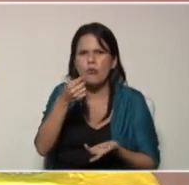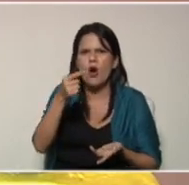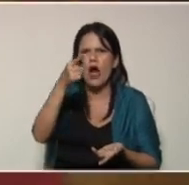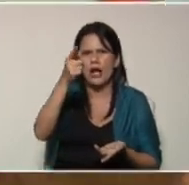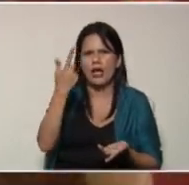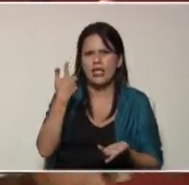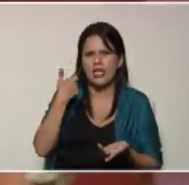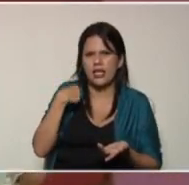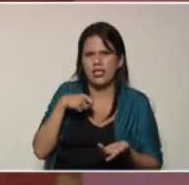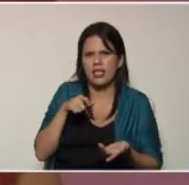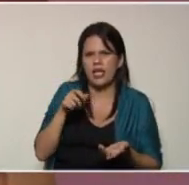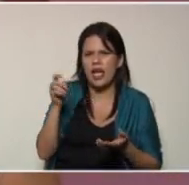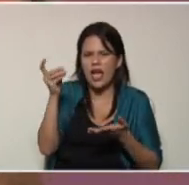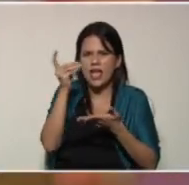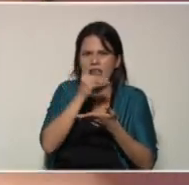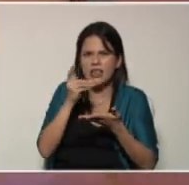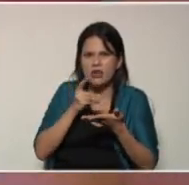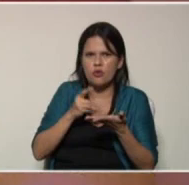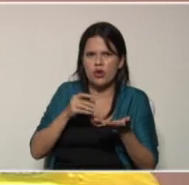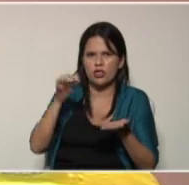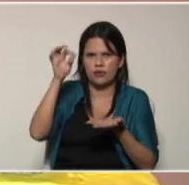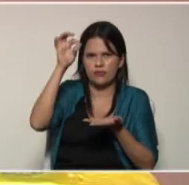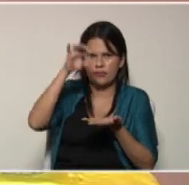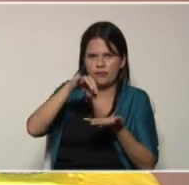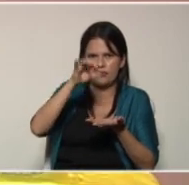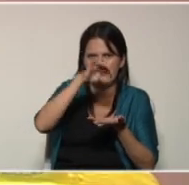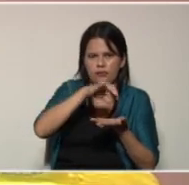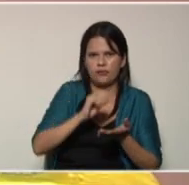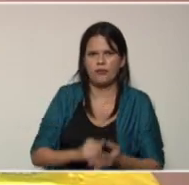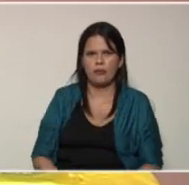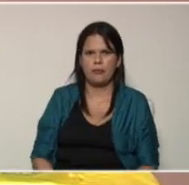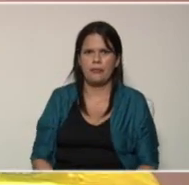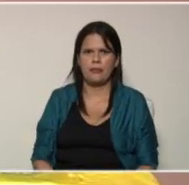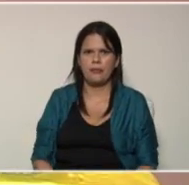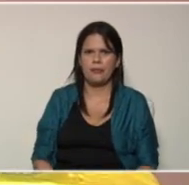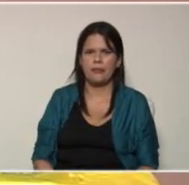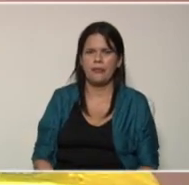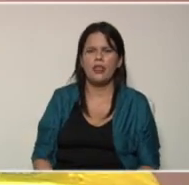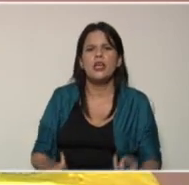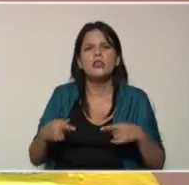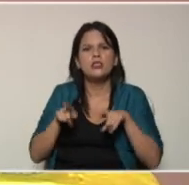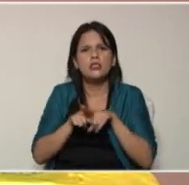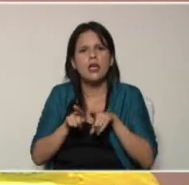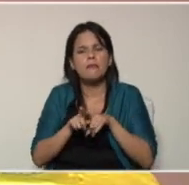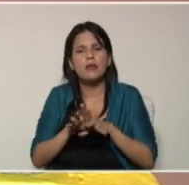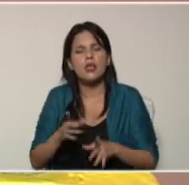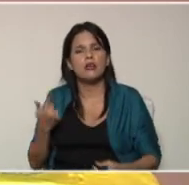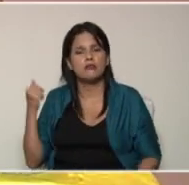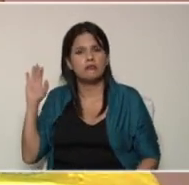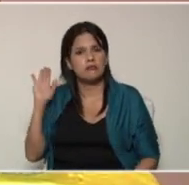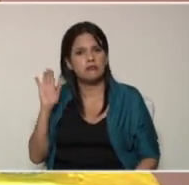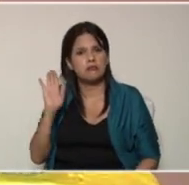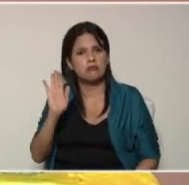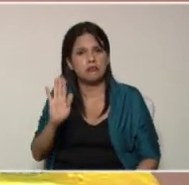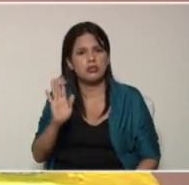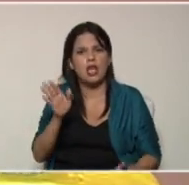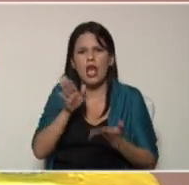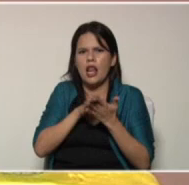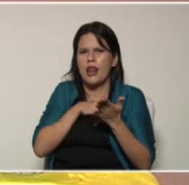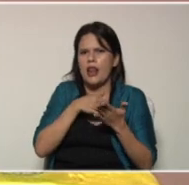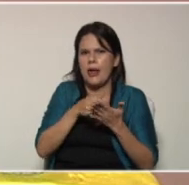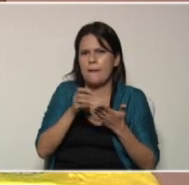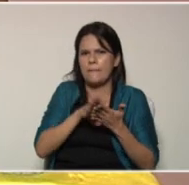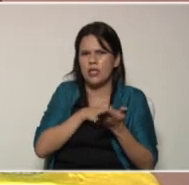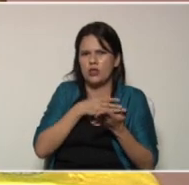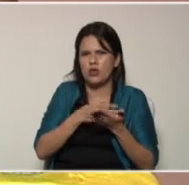tengan la lombriz y vamos llenando nuestro cantero también te trajimos la pintura